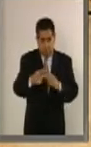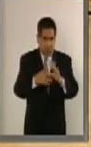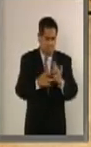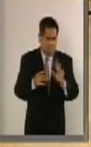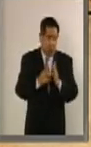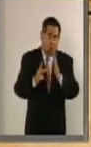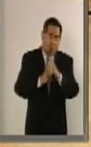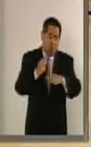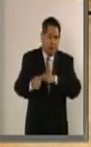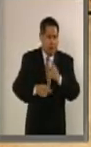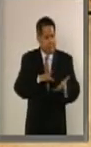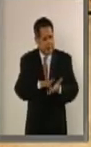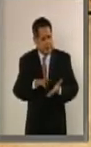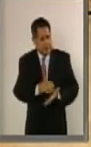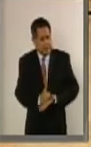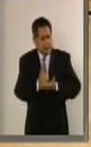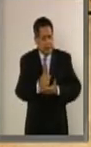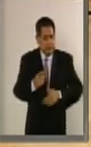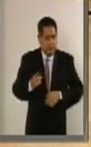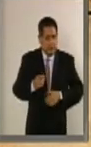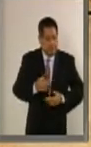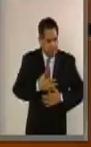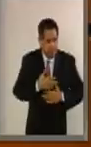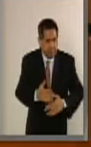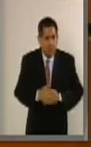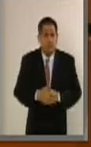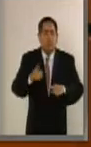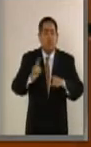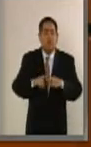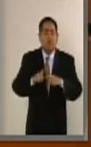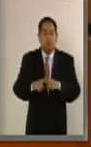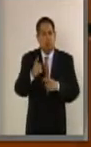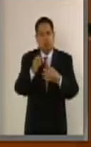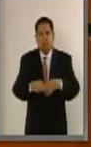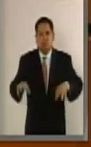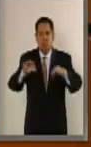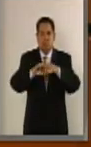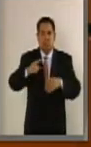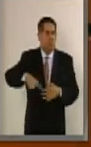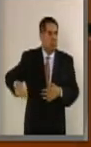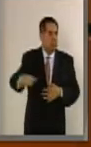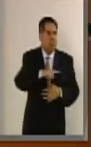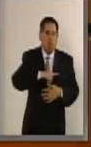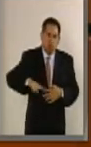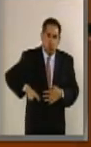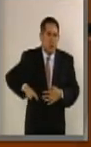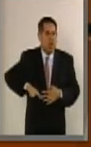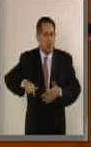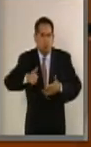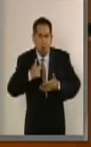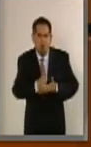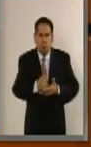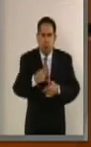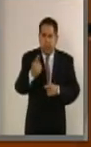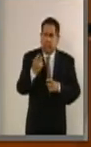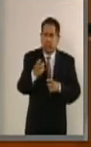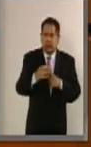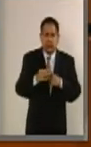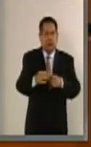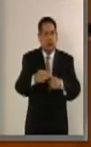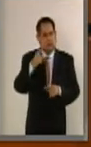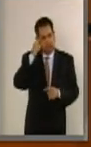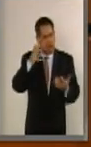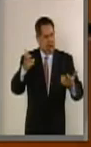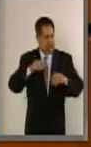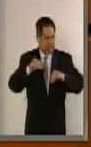en estos días deben ser ejemplo para los gobernantes y guía indispensable en las